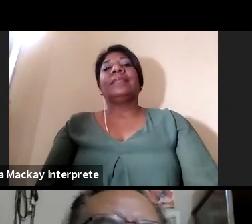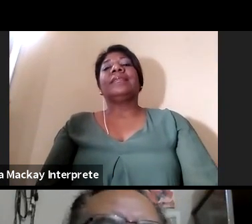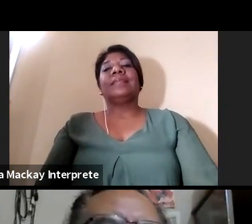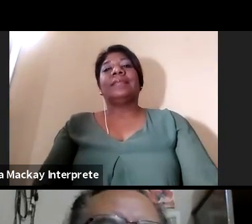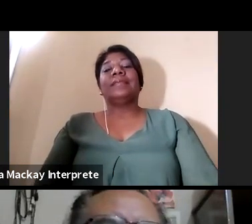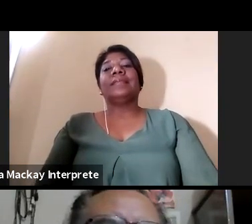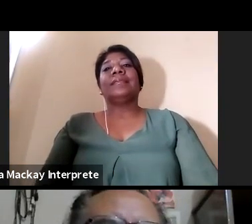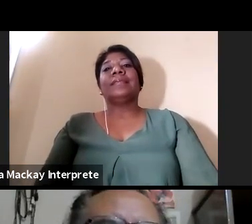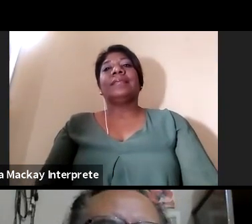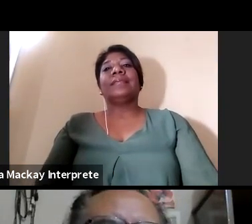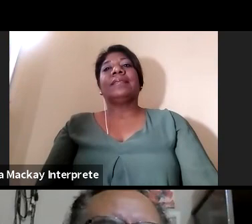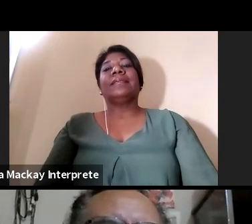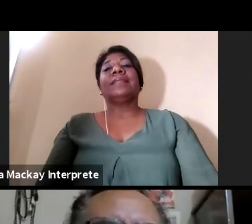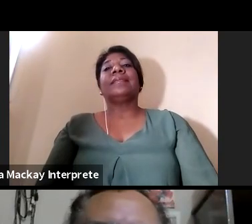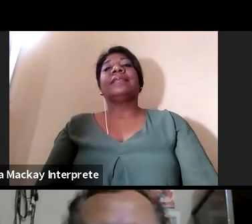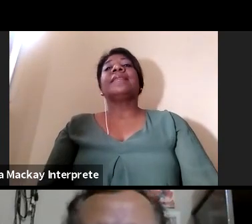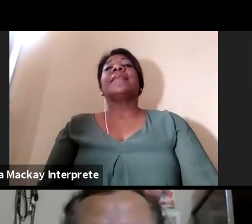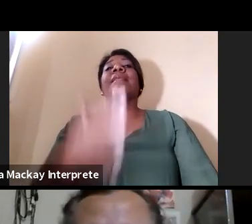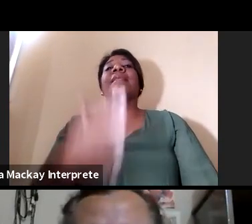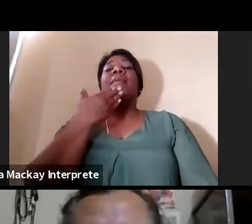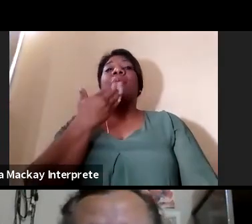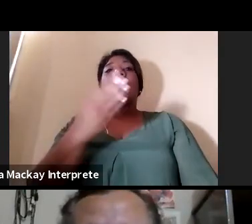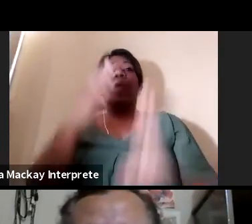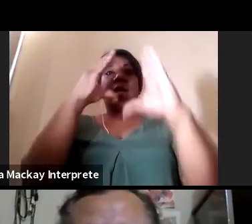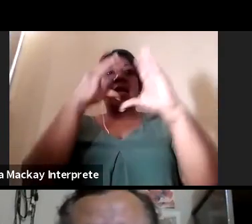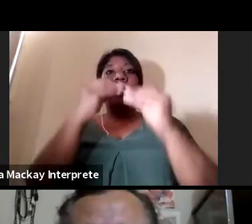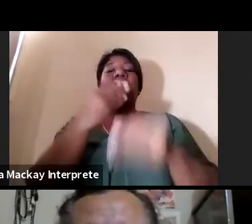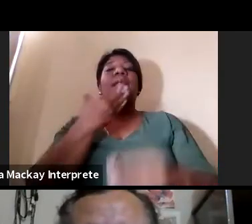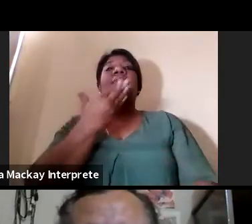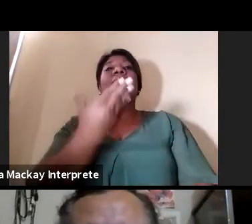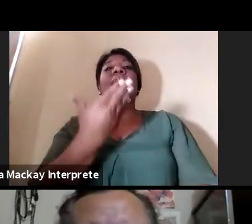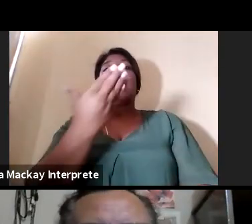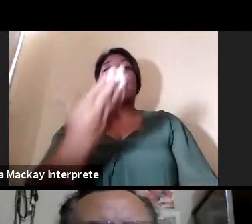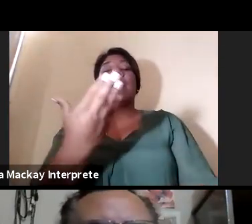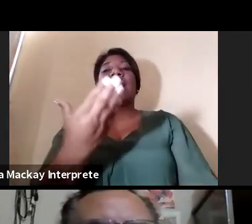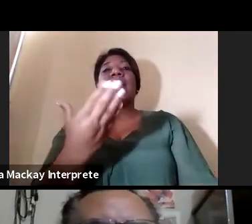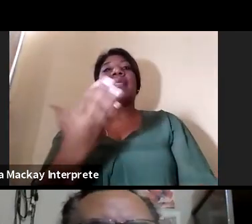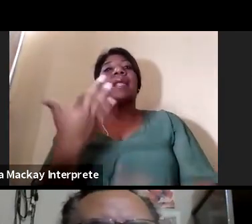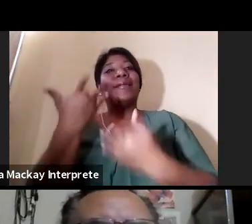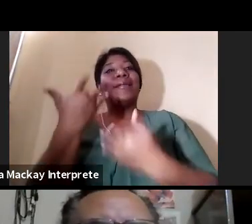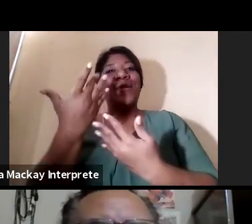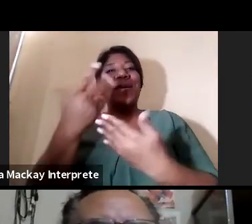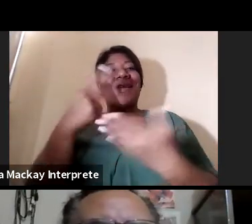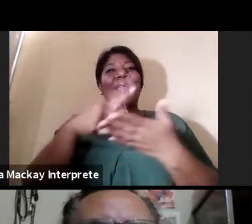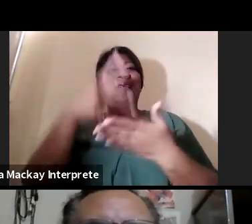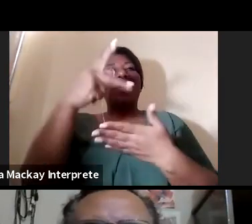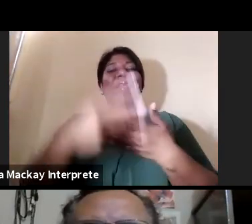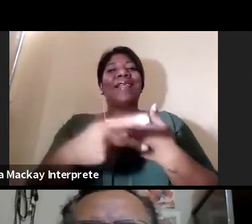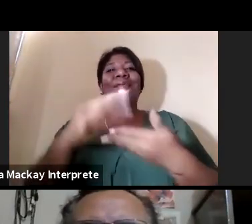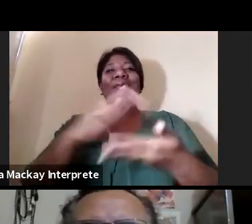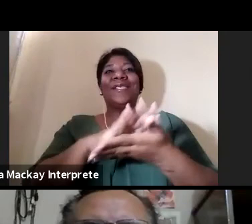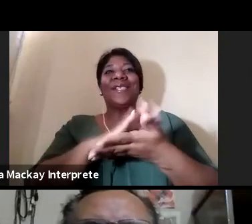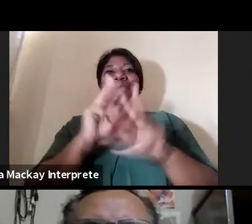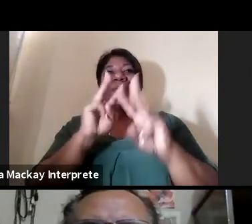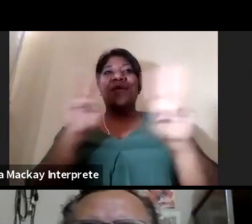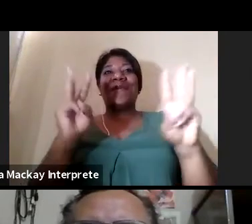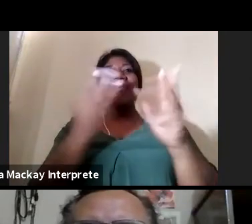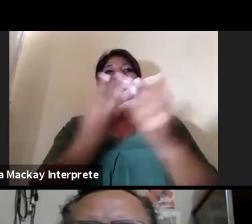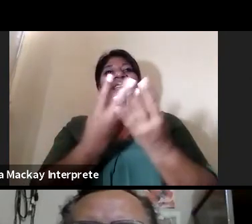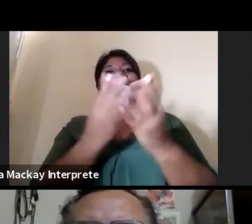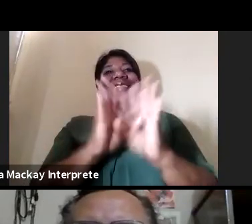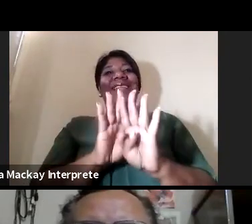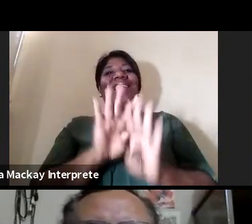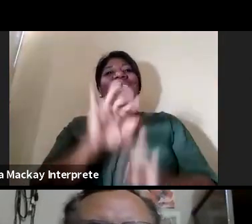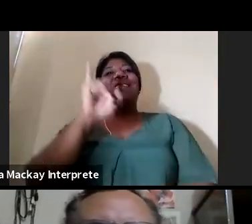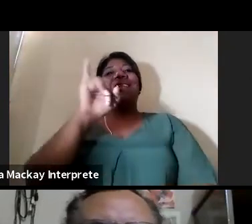muy buenas tardes muchas gracias y los esperamos entonces en el próximo webinar de la red Inca que